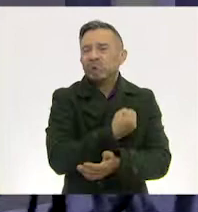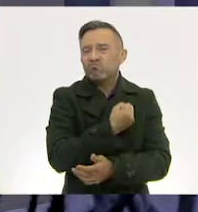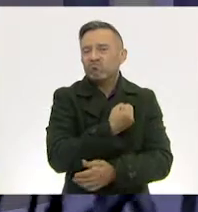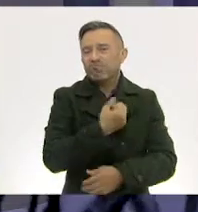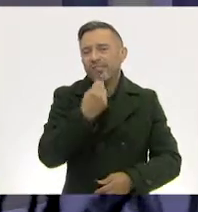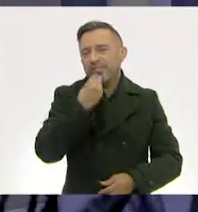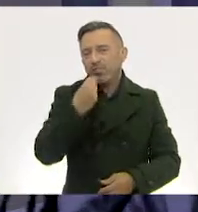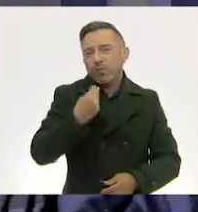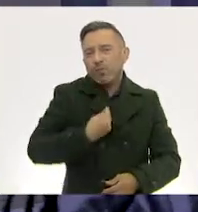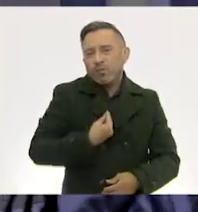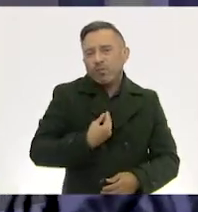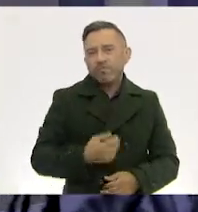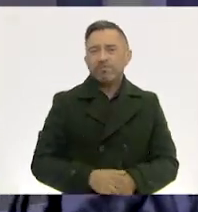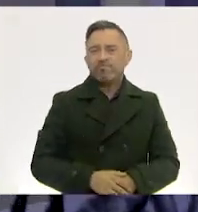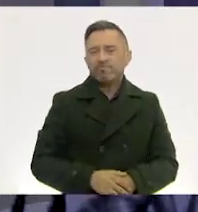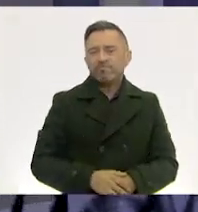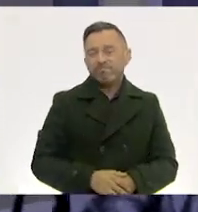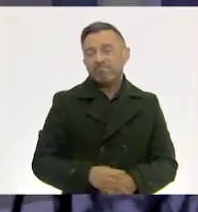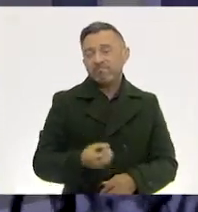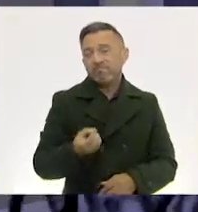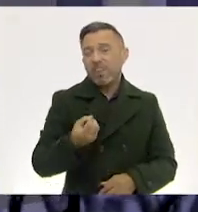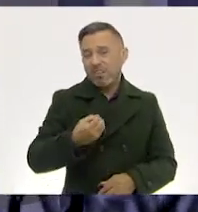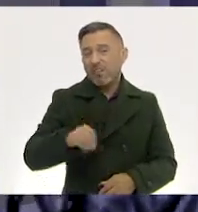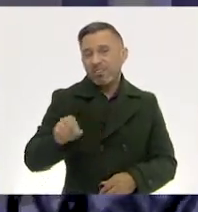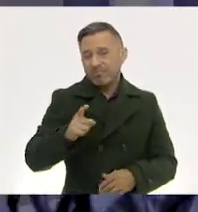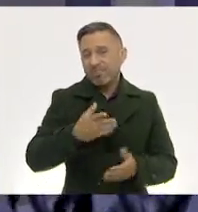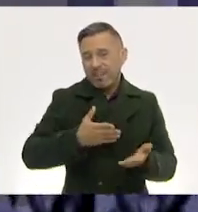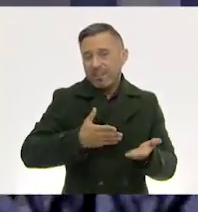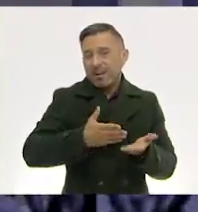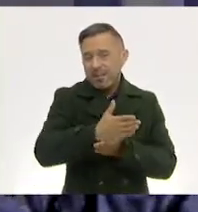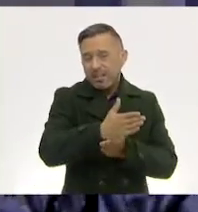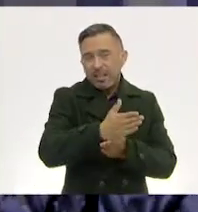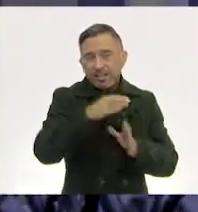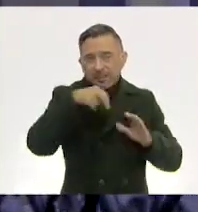Lo tendremos que atravesar